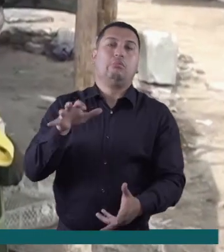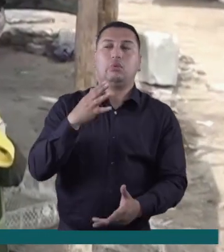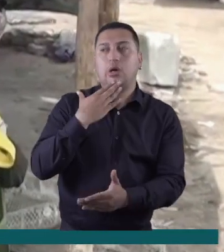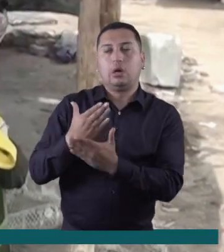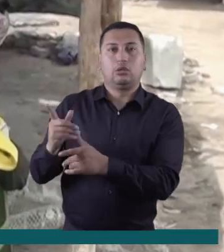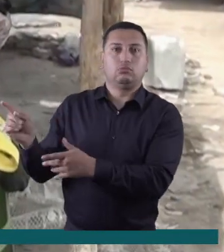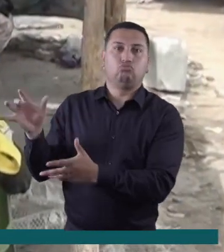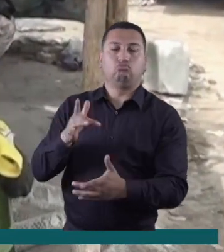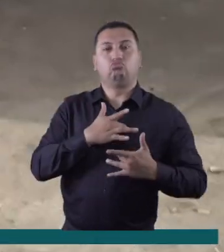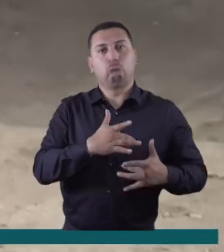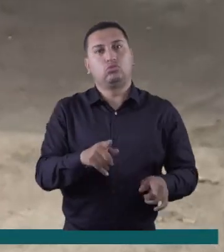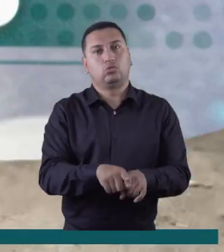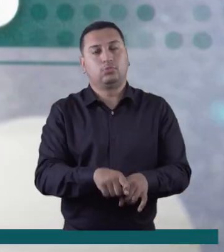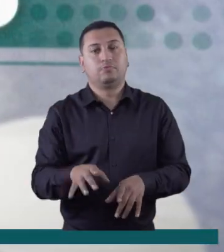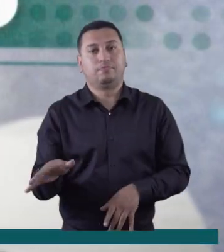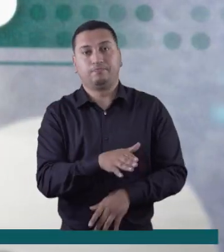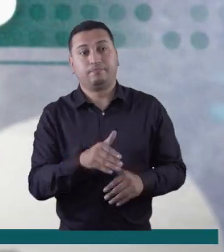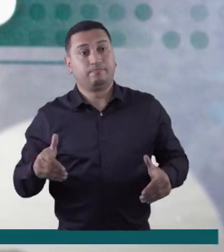Bogotá.